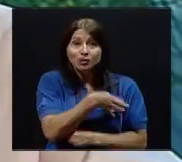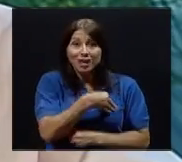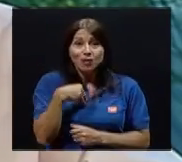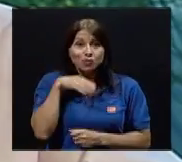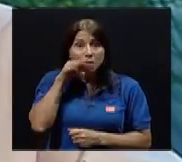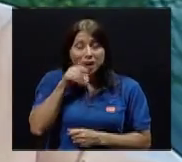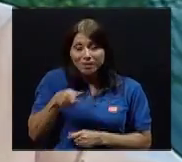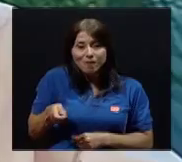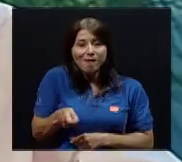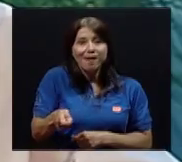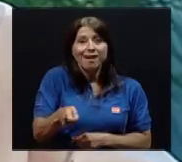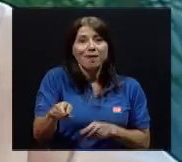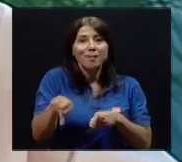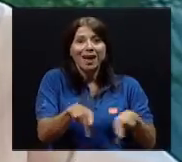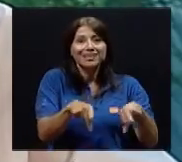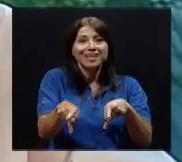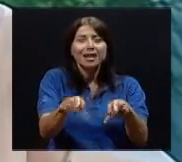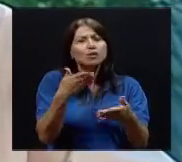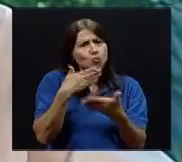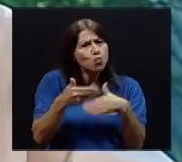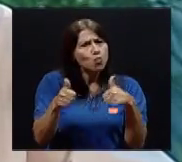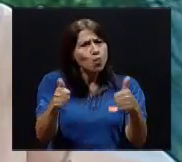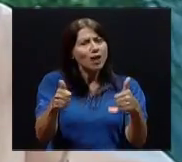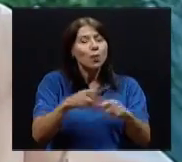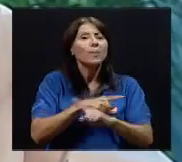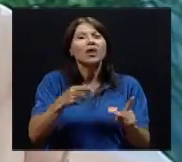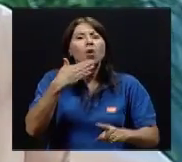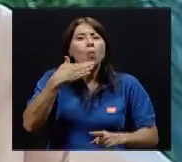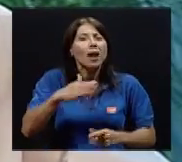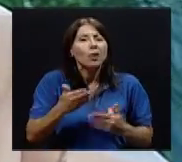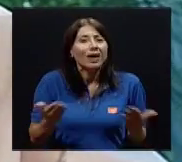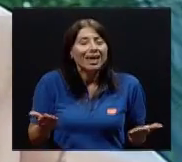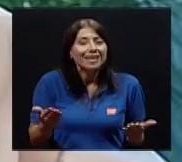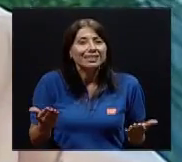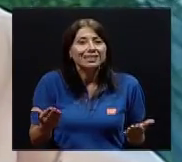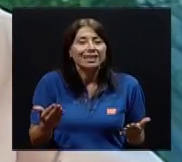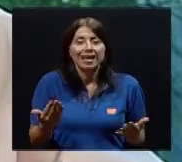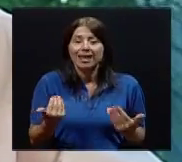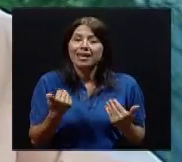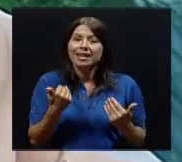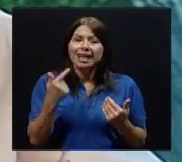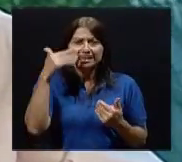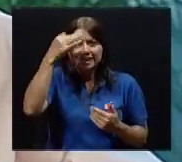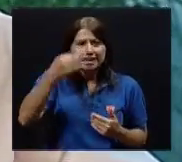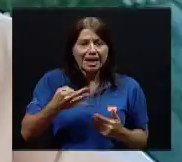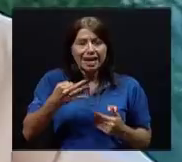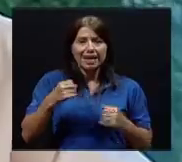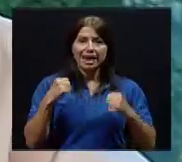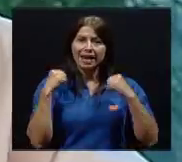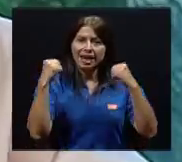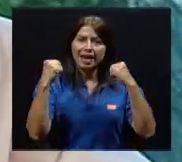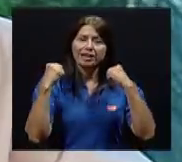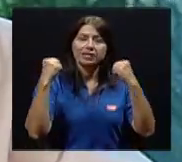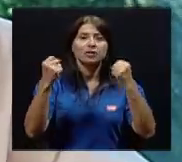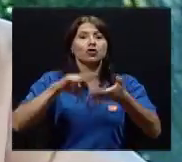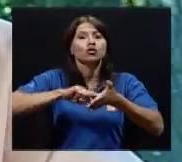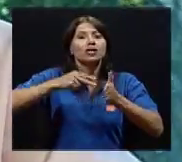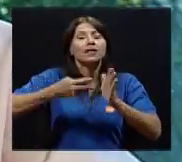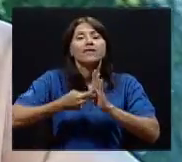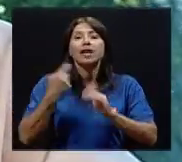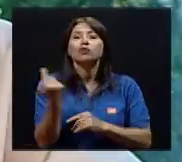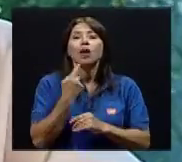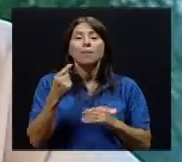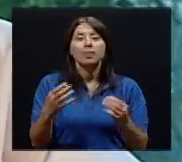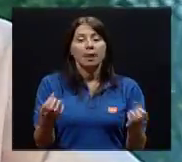es muy bueno. Si le gusta pasear con su perro, es muy bueno. Pero lo malo es que se tiene una imagen